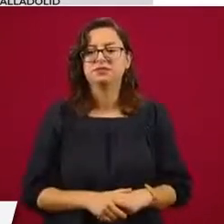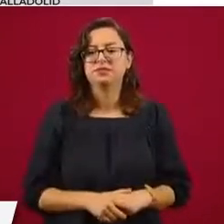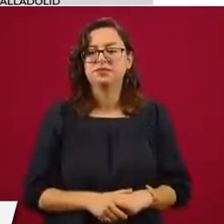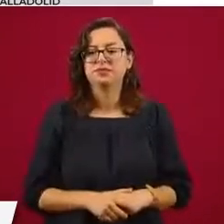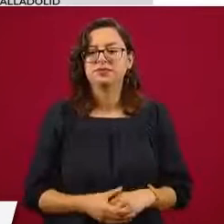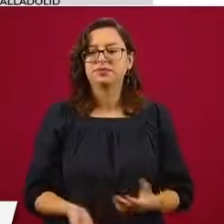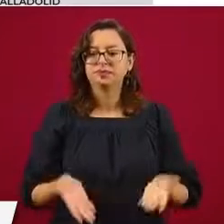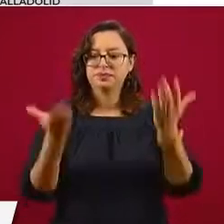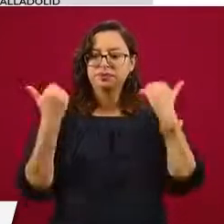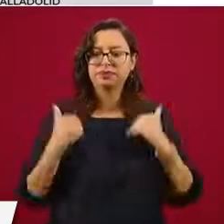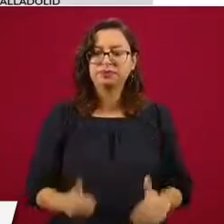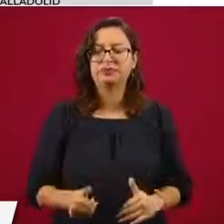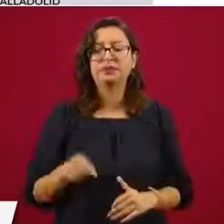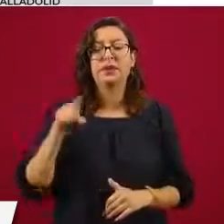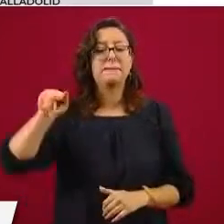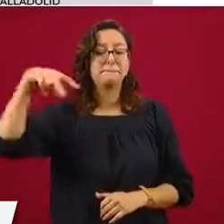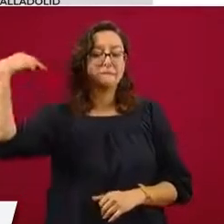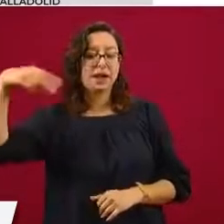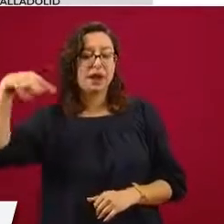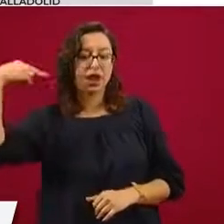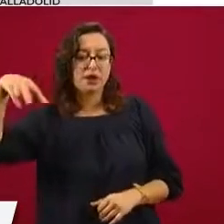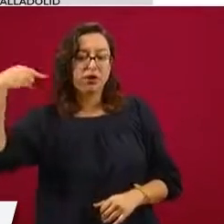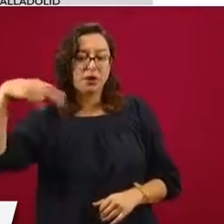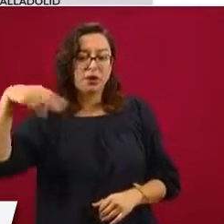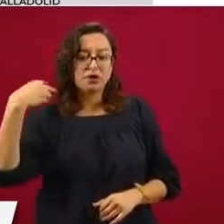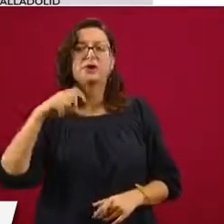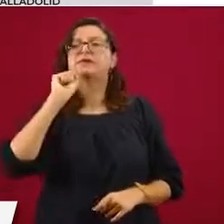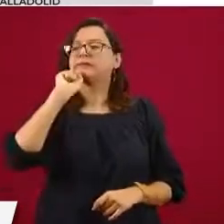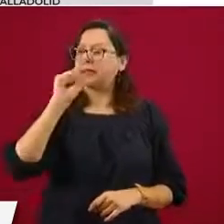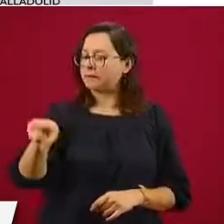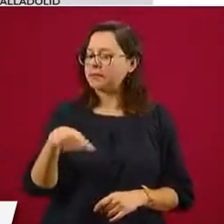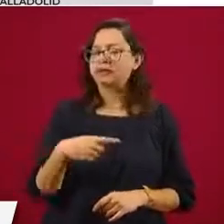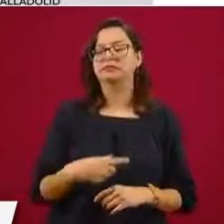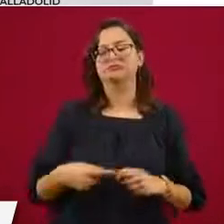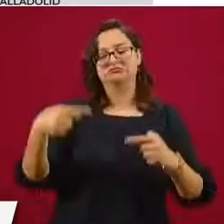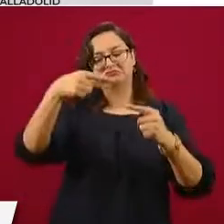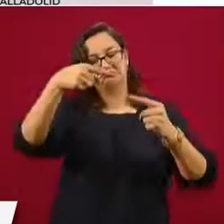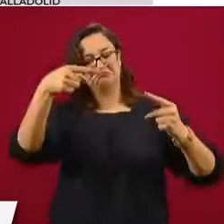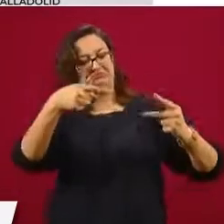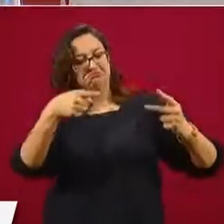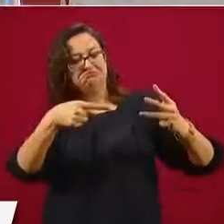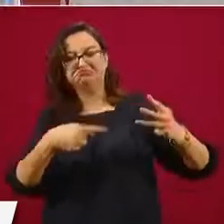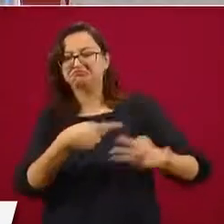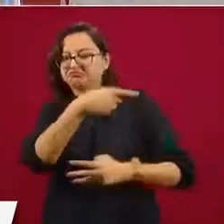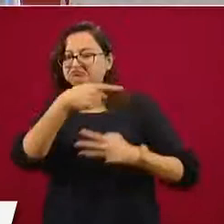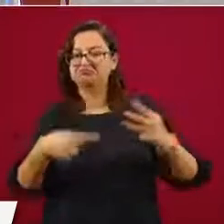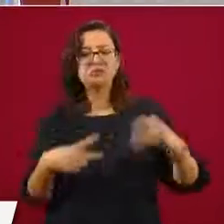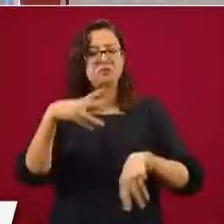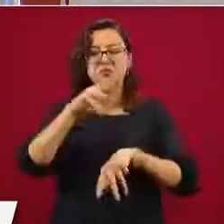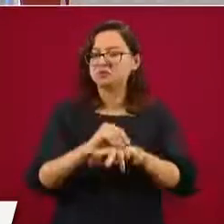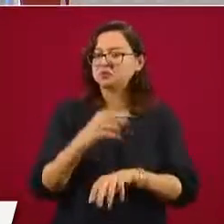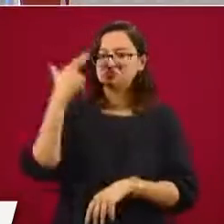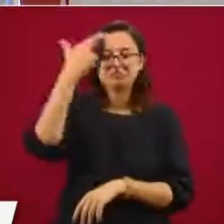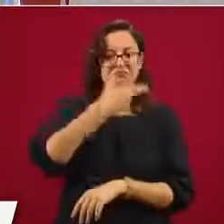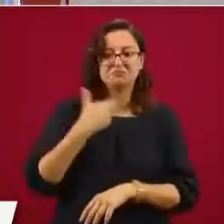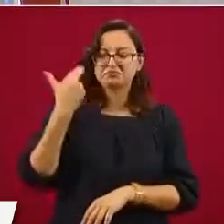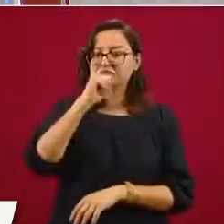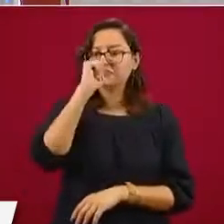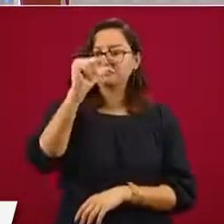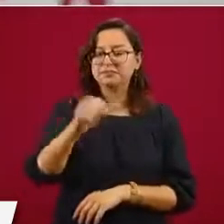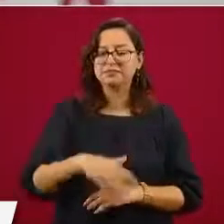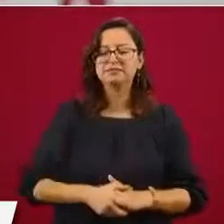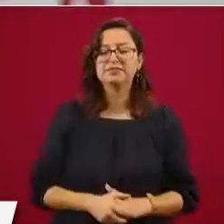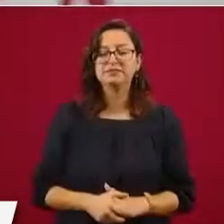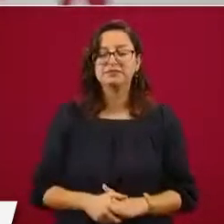en Álamo, Temache, Veracruz, en Avenida Atecuaro 200 también. Tenemos que